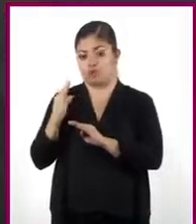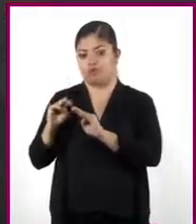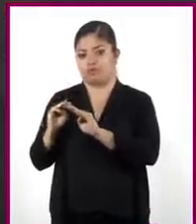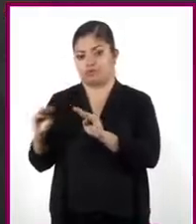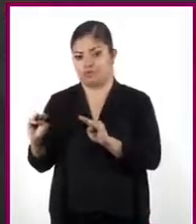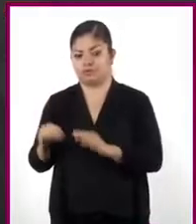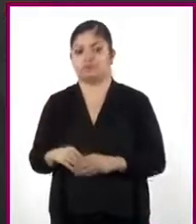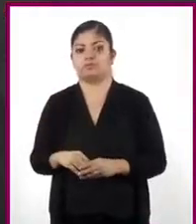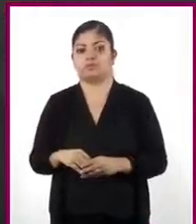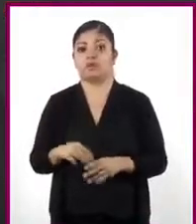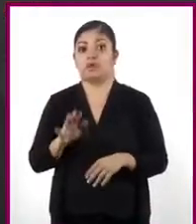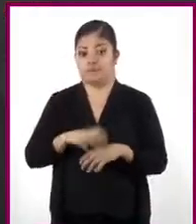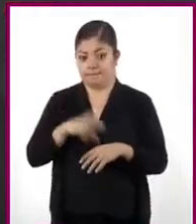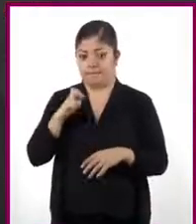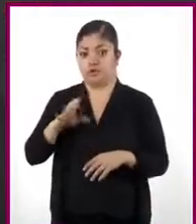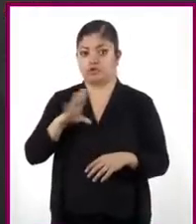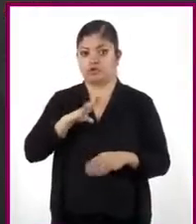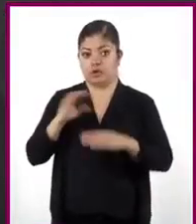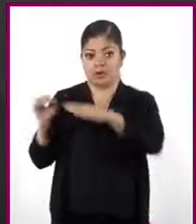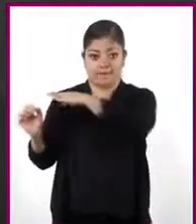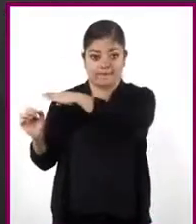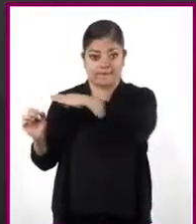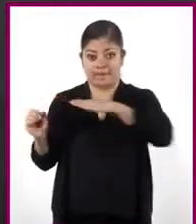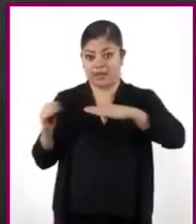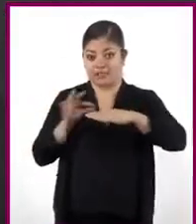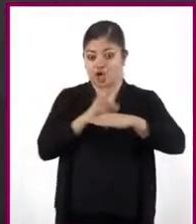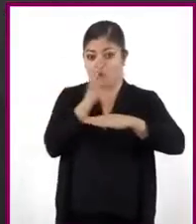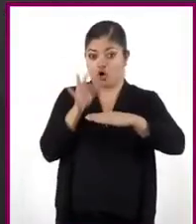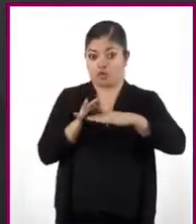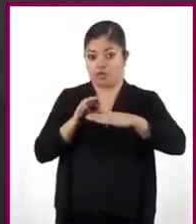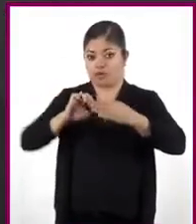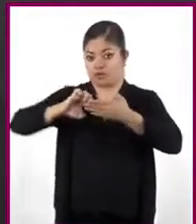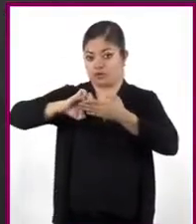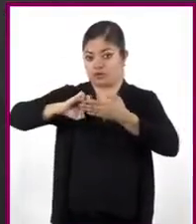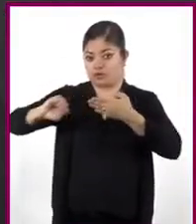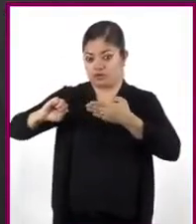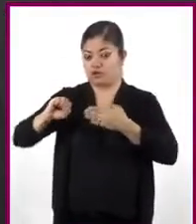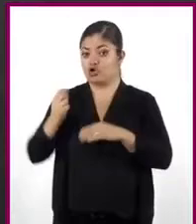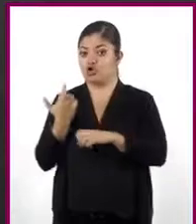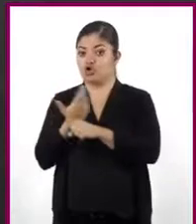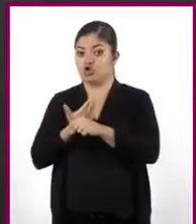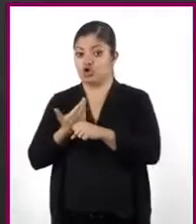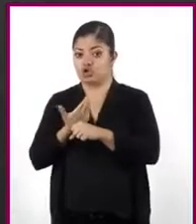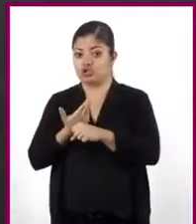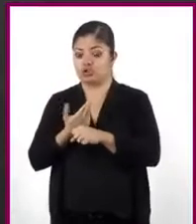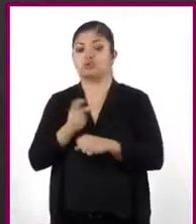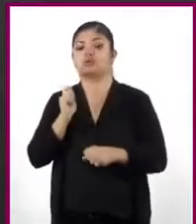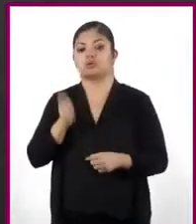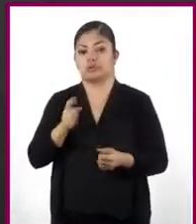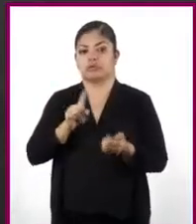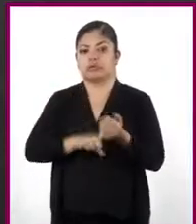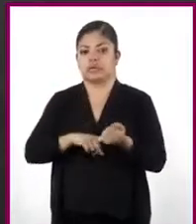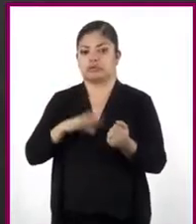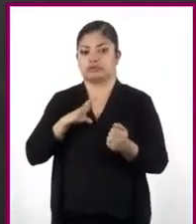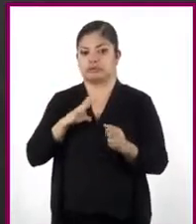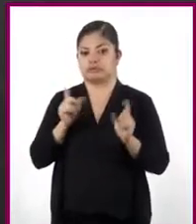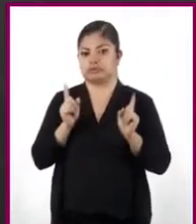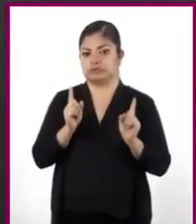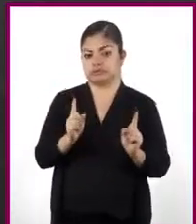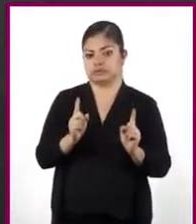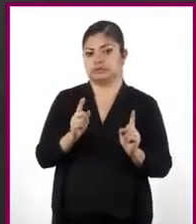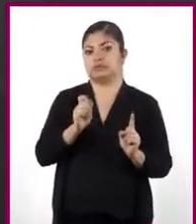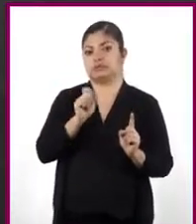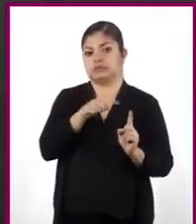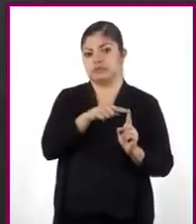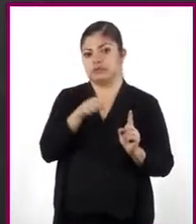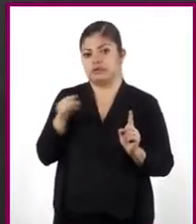Entonces, si a la base del rectángulo completo se le resta la base del rectángulo rosa, se obtiene la base del rectángulo verde.